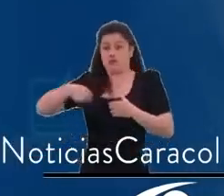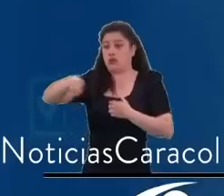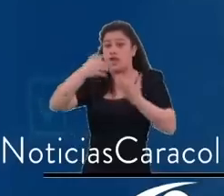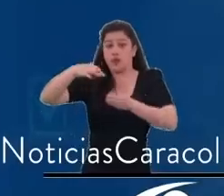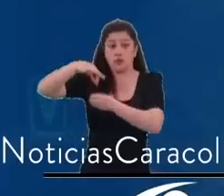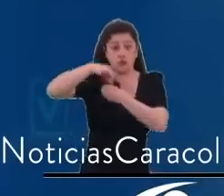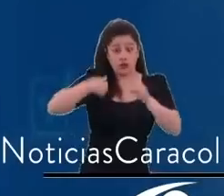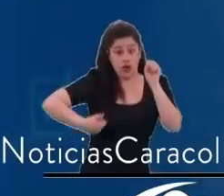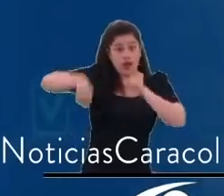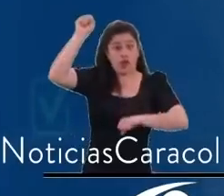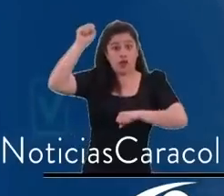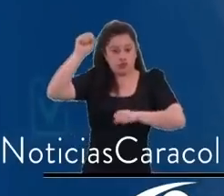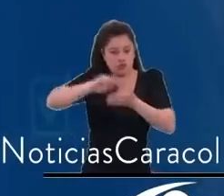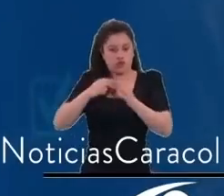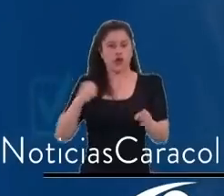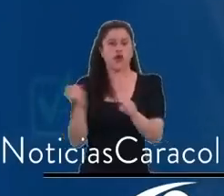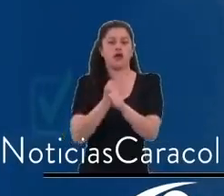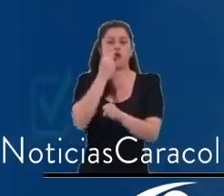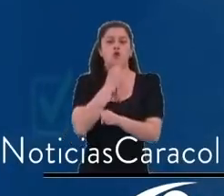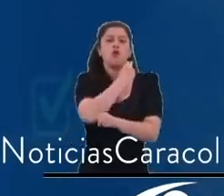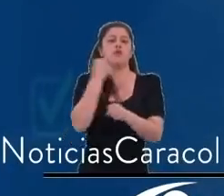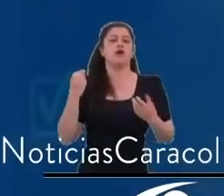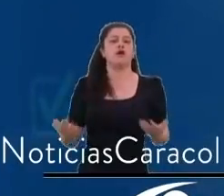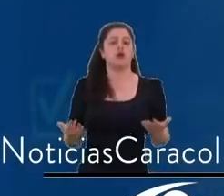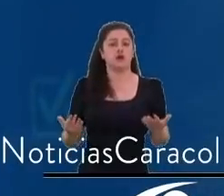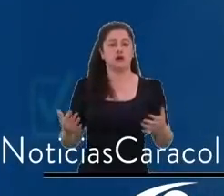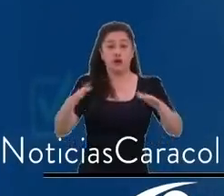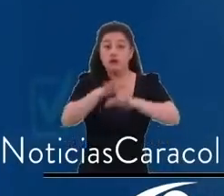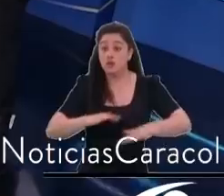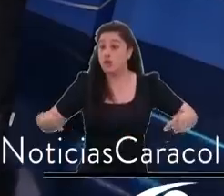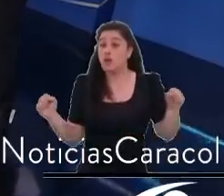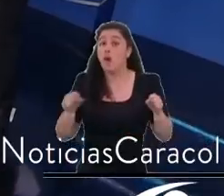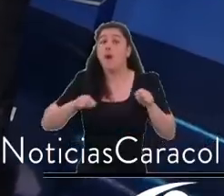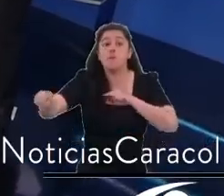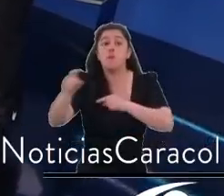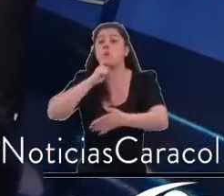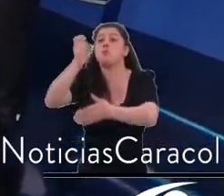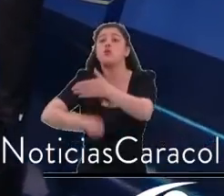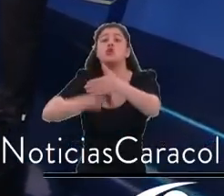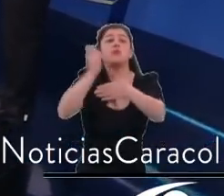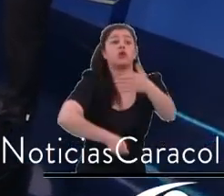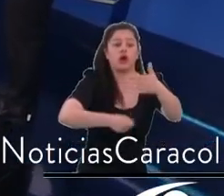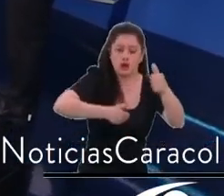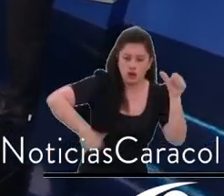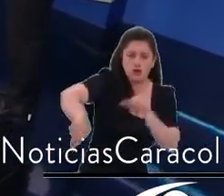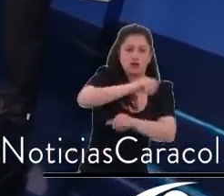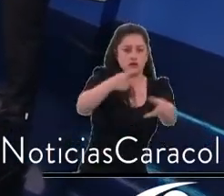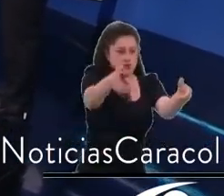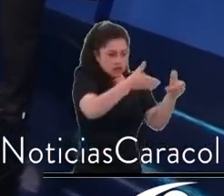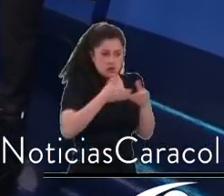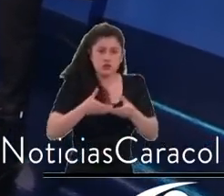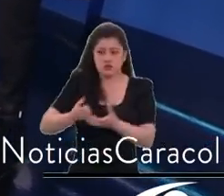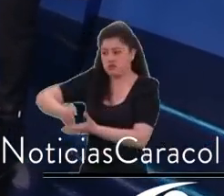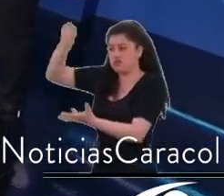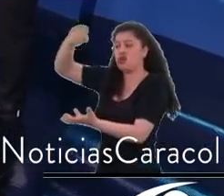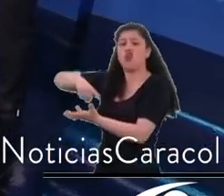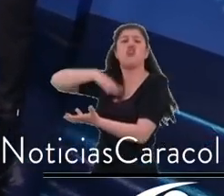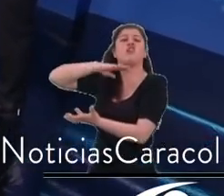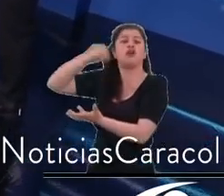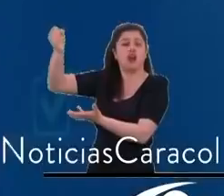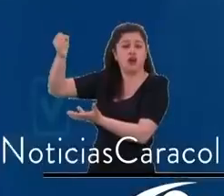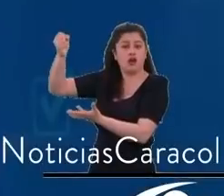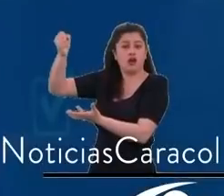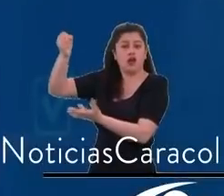pagan un altísimo salario porque trabajan. Tuvieron 90 días para hacer ese trabajo. ¿Lo hicieron? No lo hicieron. No lo hicieron.